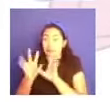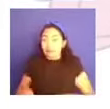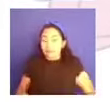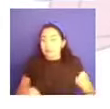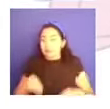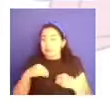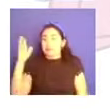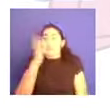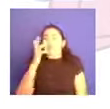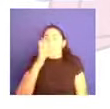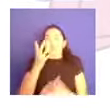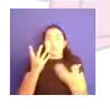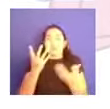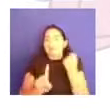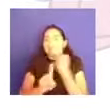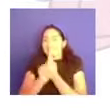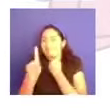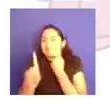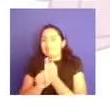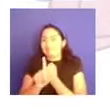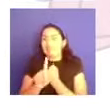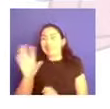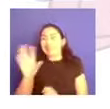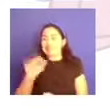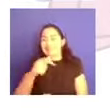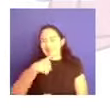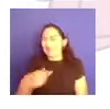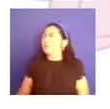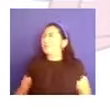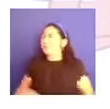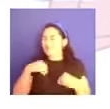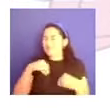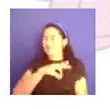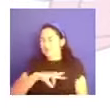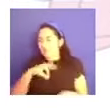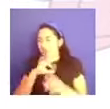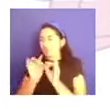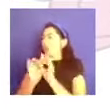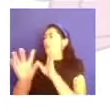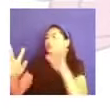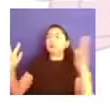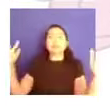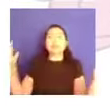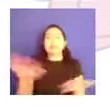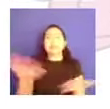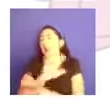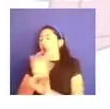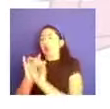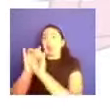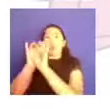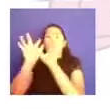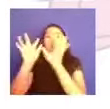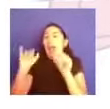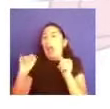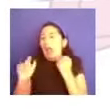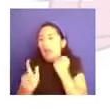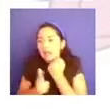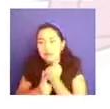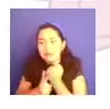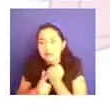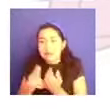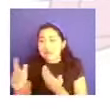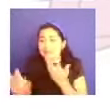que vas construyendo situaciones y de repente te mueve la vida en cinco minutos, en un segundo, pues, que es